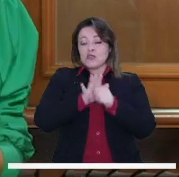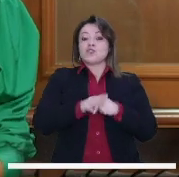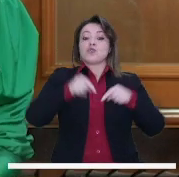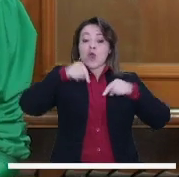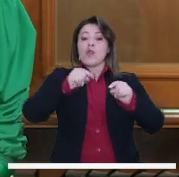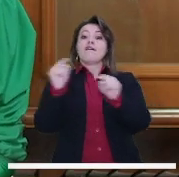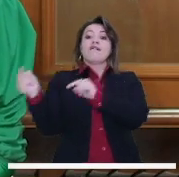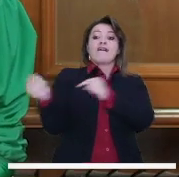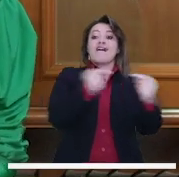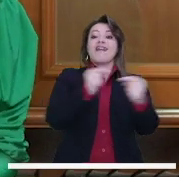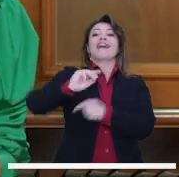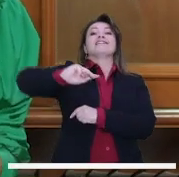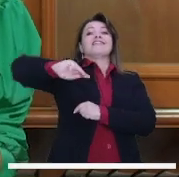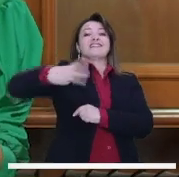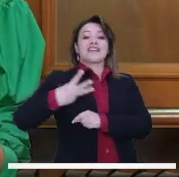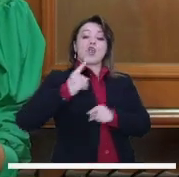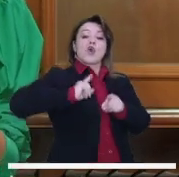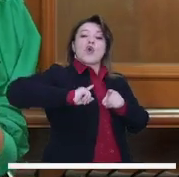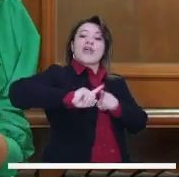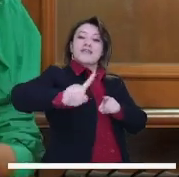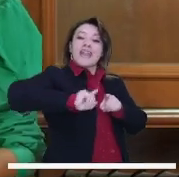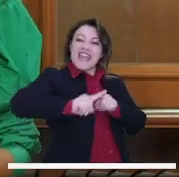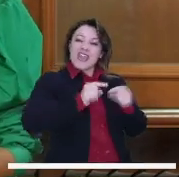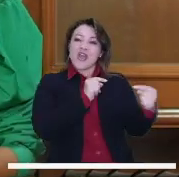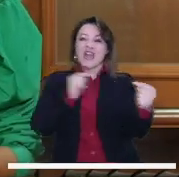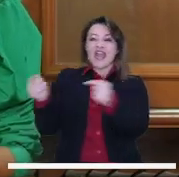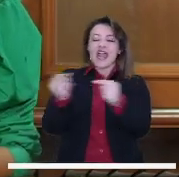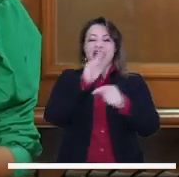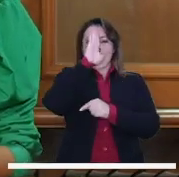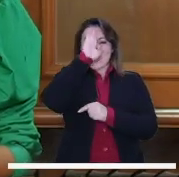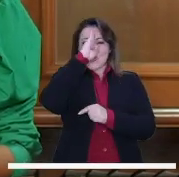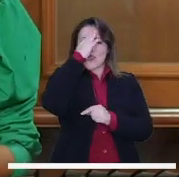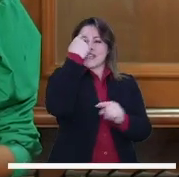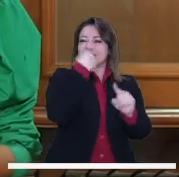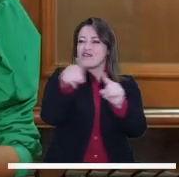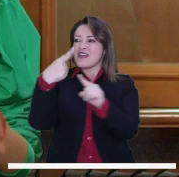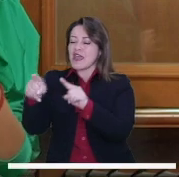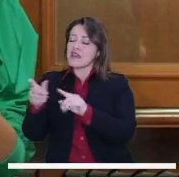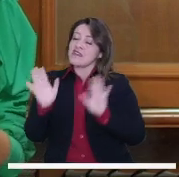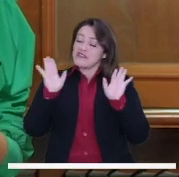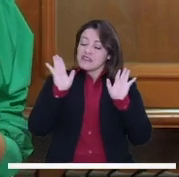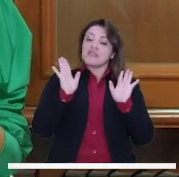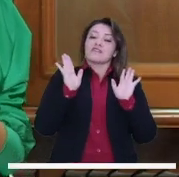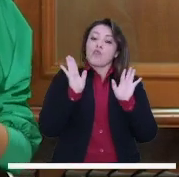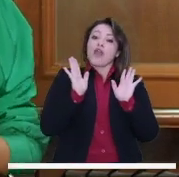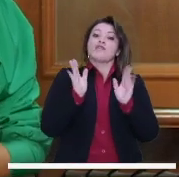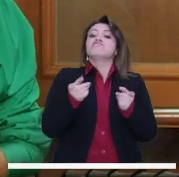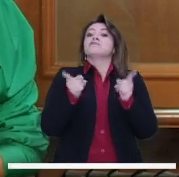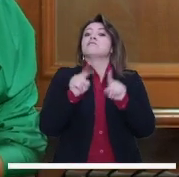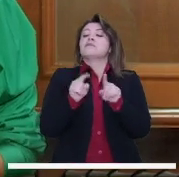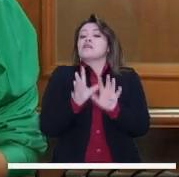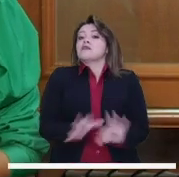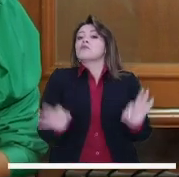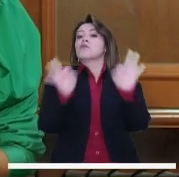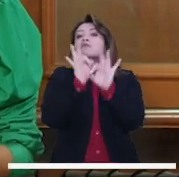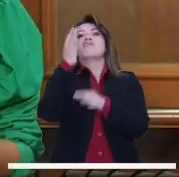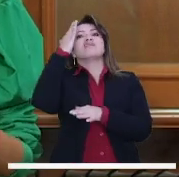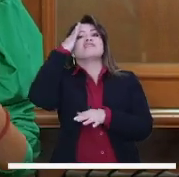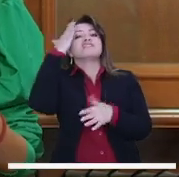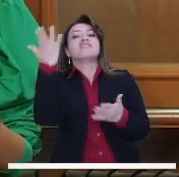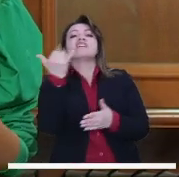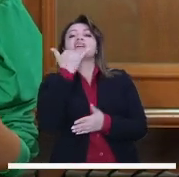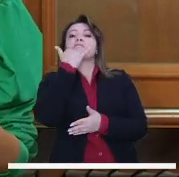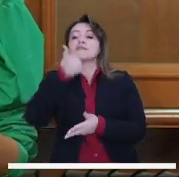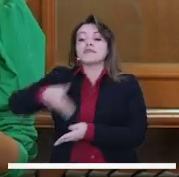Continuamos con el tercer debate de Transmilenio. Muchas dudas todavía tenemos en el camino y en esta ocasión también queremos incluir